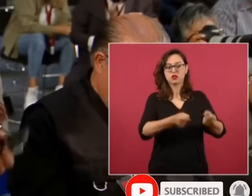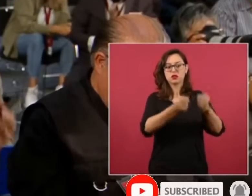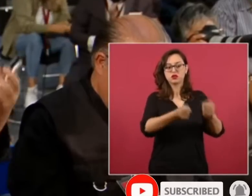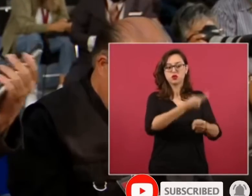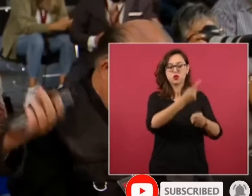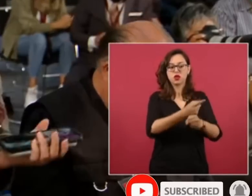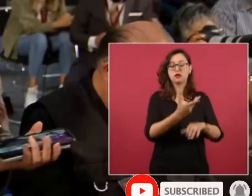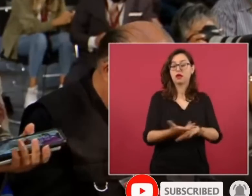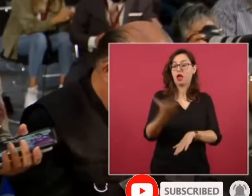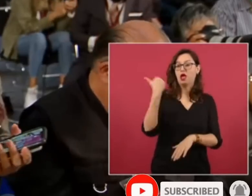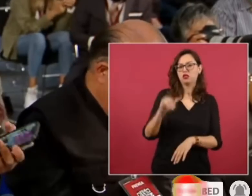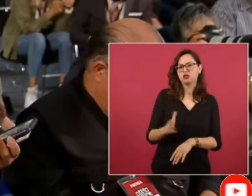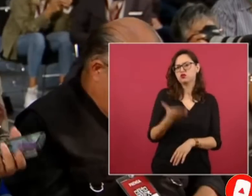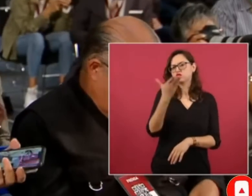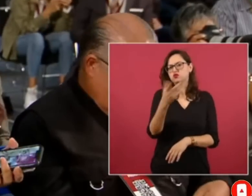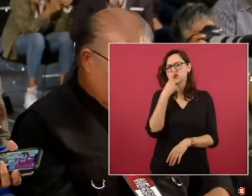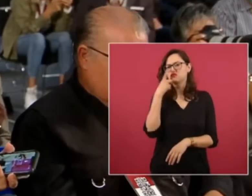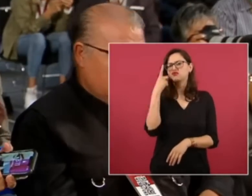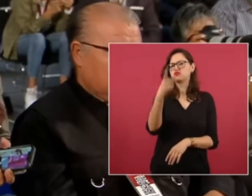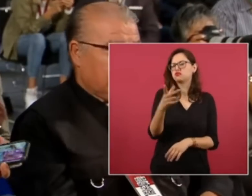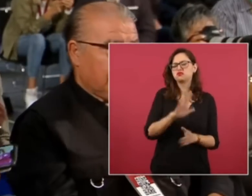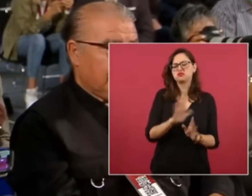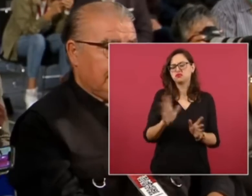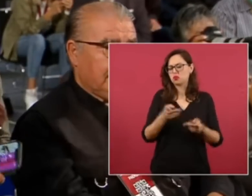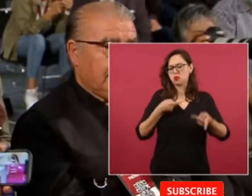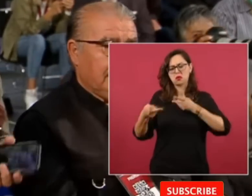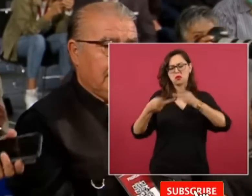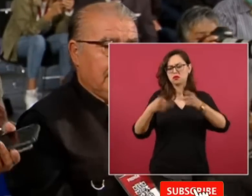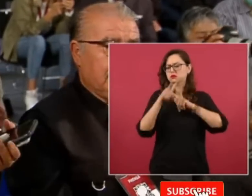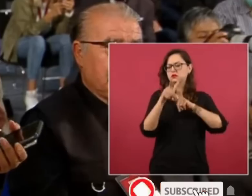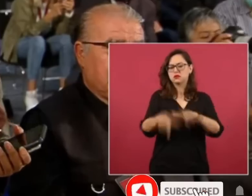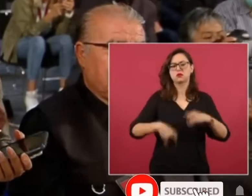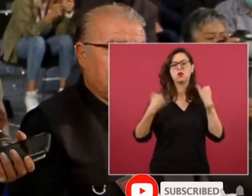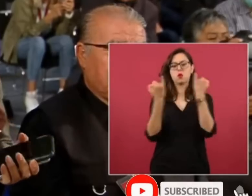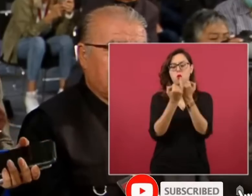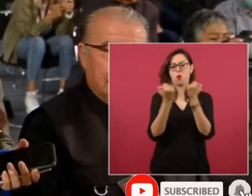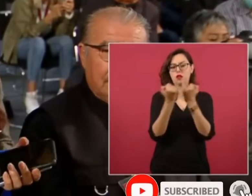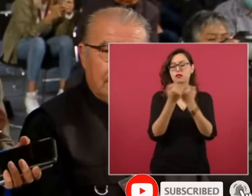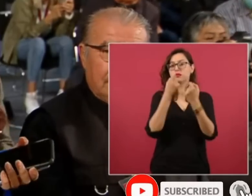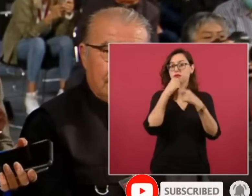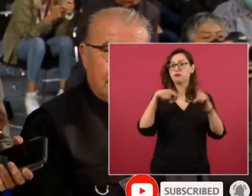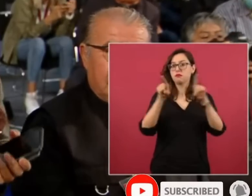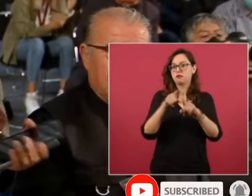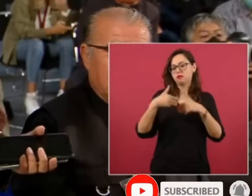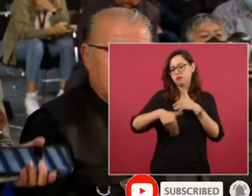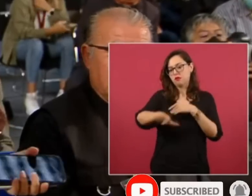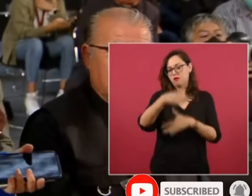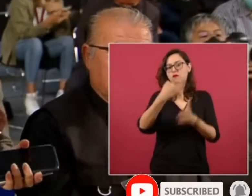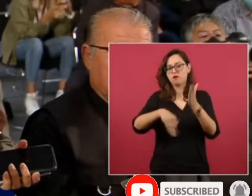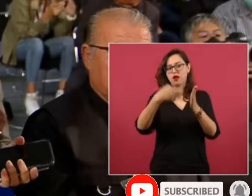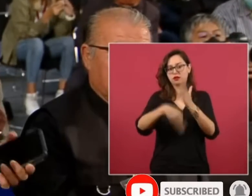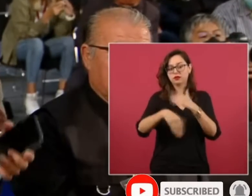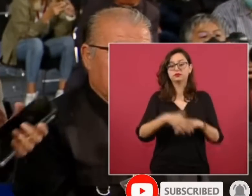la estrategia, también en el informe decía que había todavía cosas por hacer. A nivel nacional, bueno, pues ha habido varios